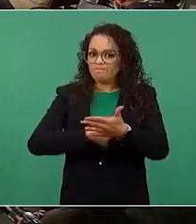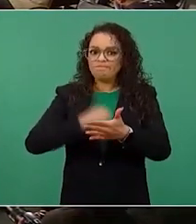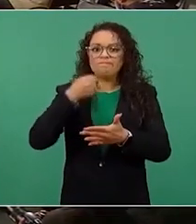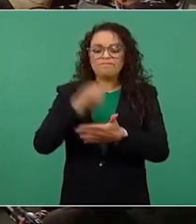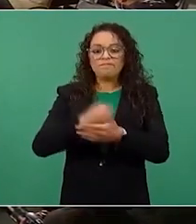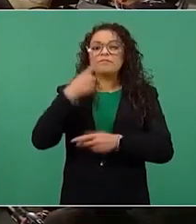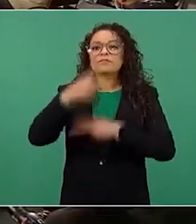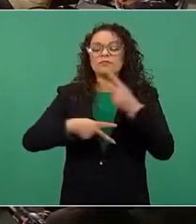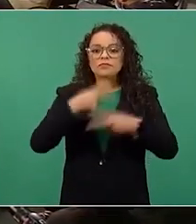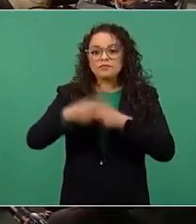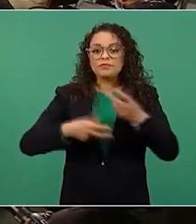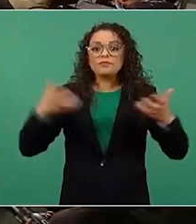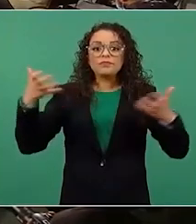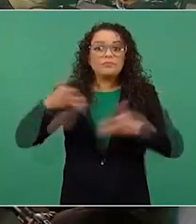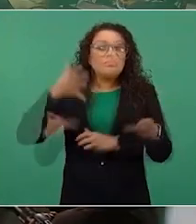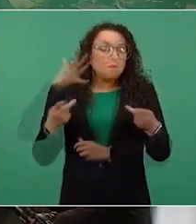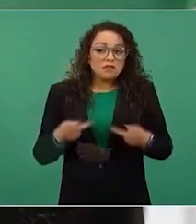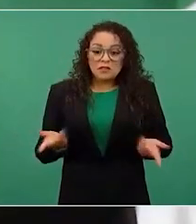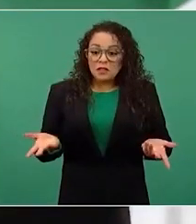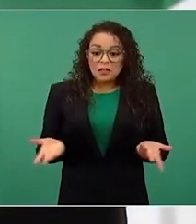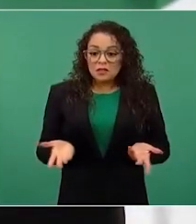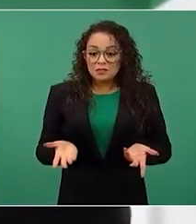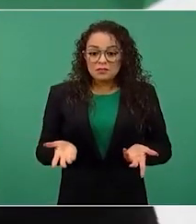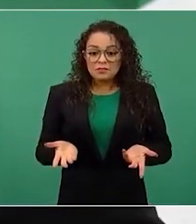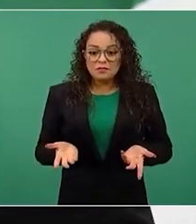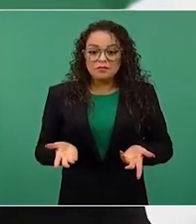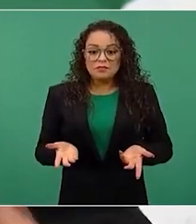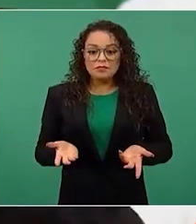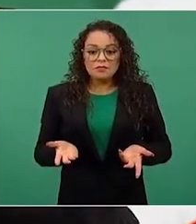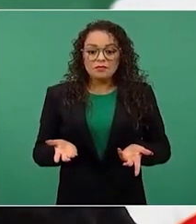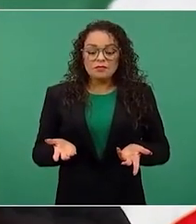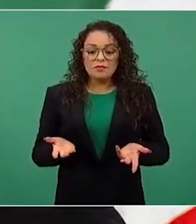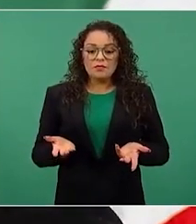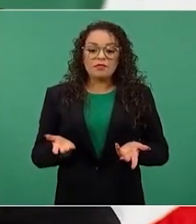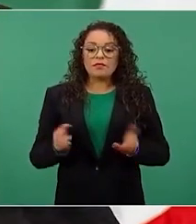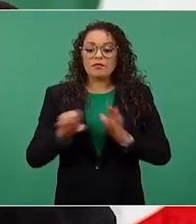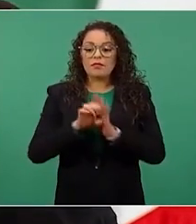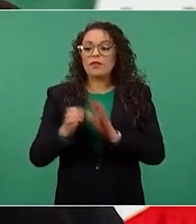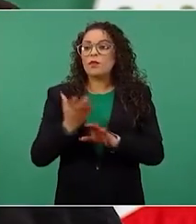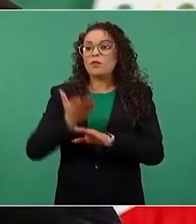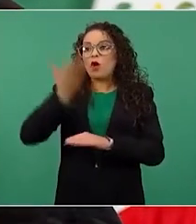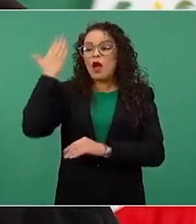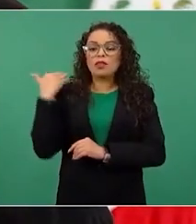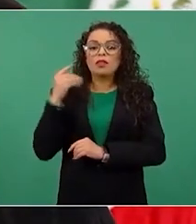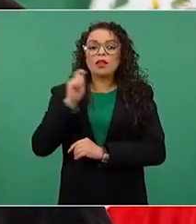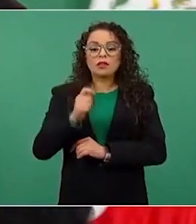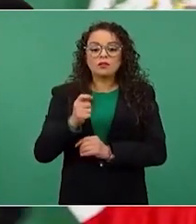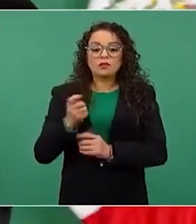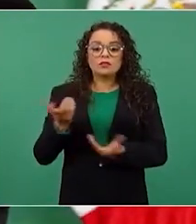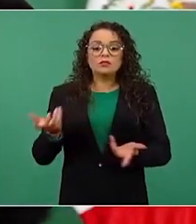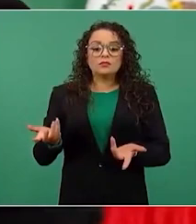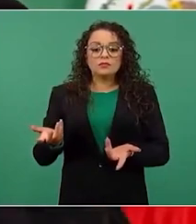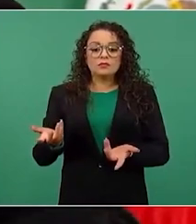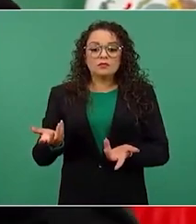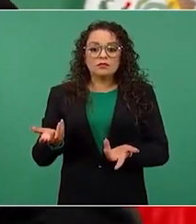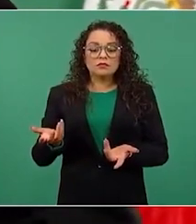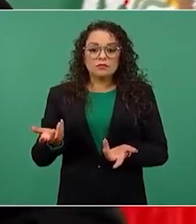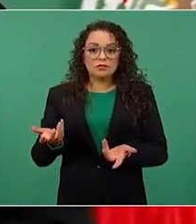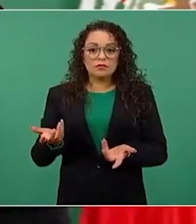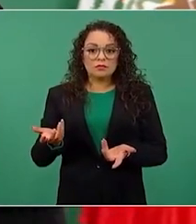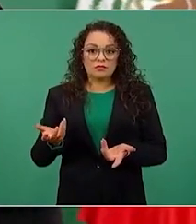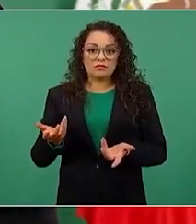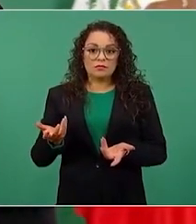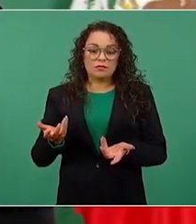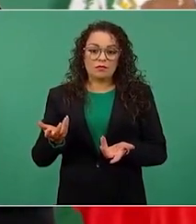no es nada más como los fabricaban antes con los medios de información